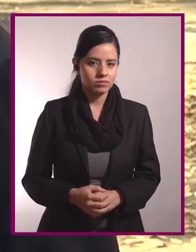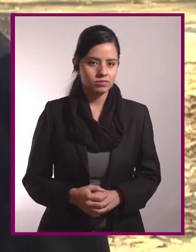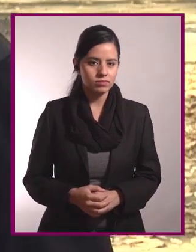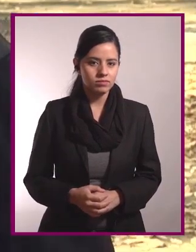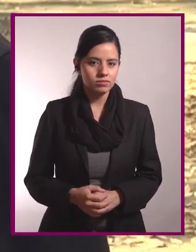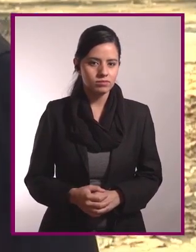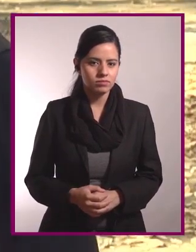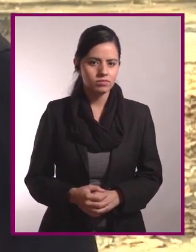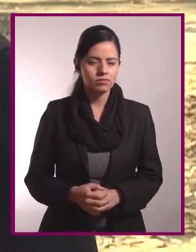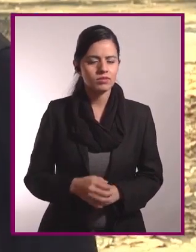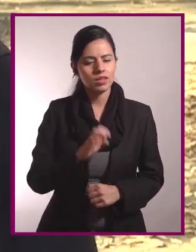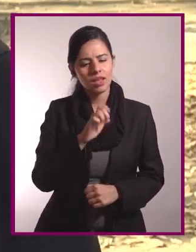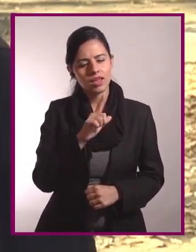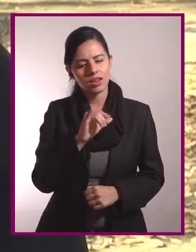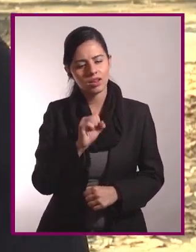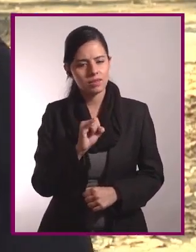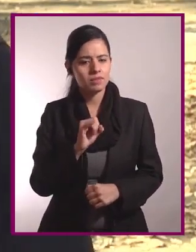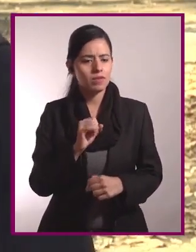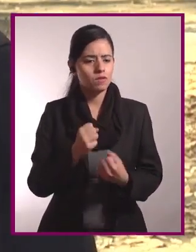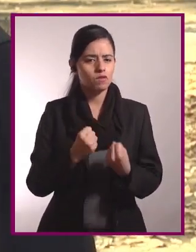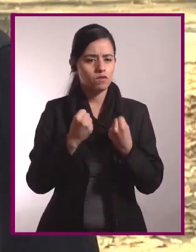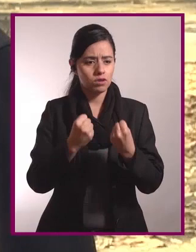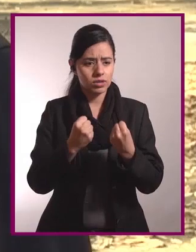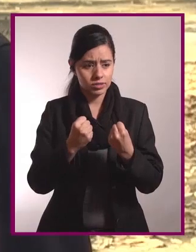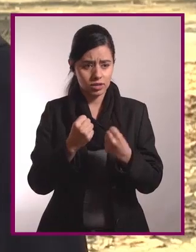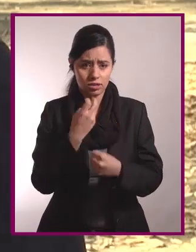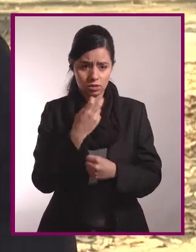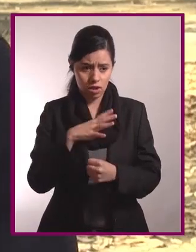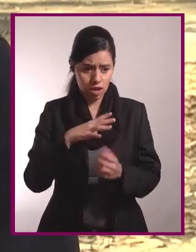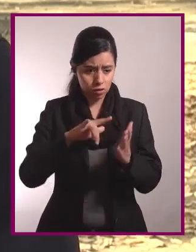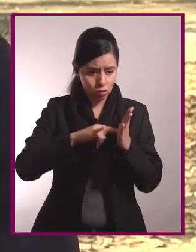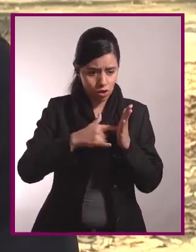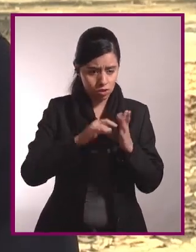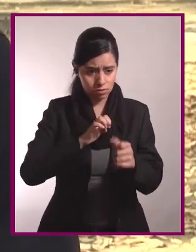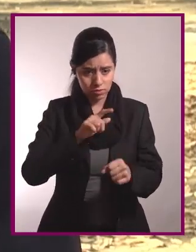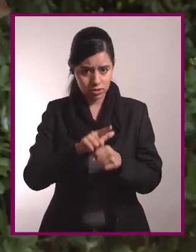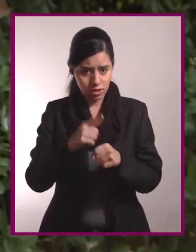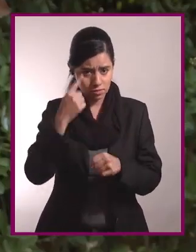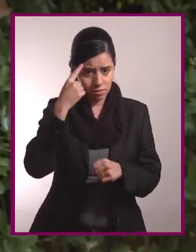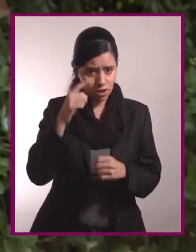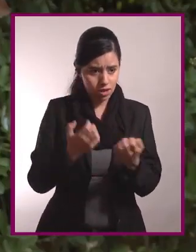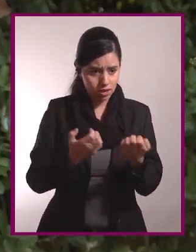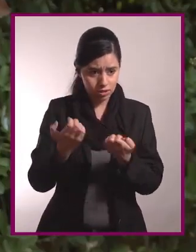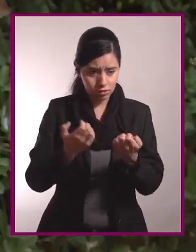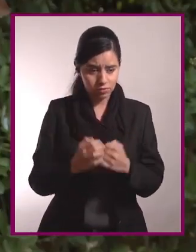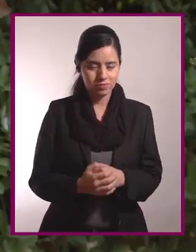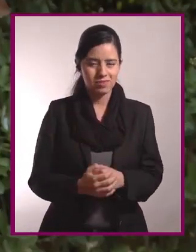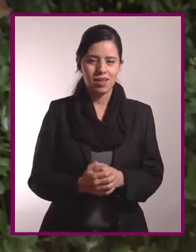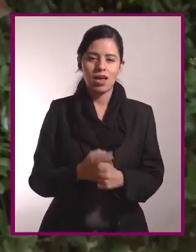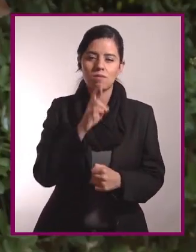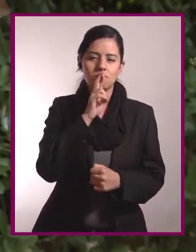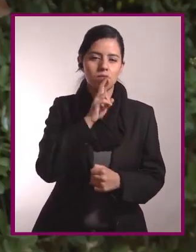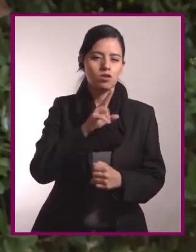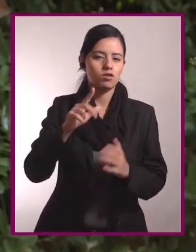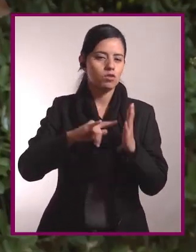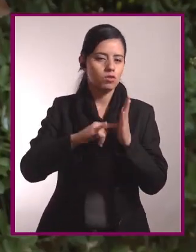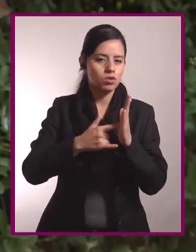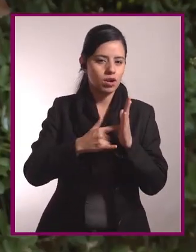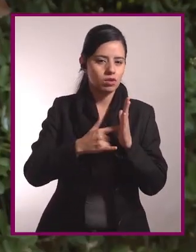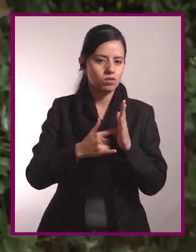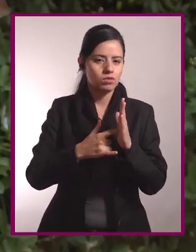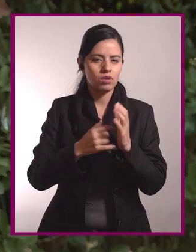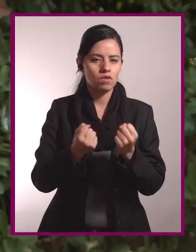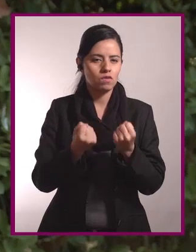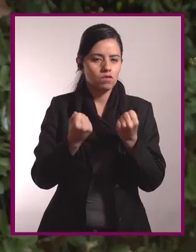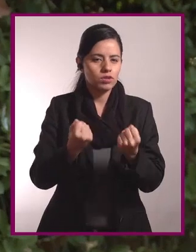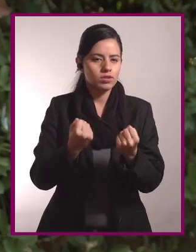Eli, cuando se trata de fuerza, ¿existe un horario especial para hacer esta clase de ejercicios? El mejor horario para hacer ejercicios de fuerza va